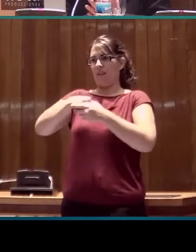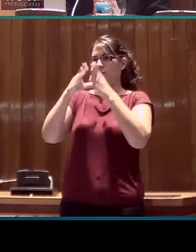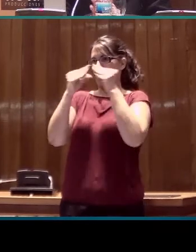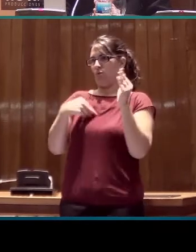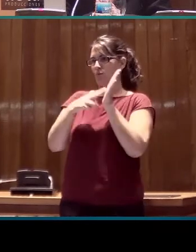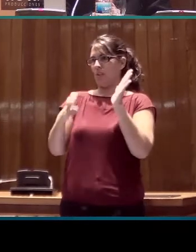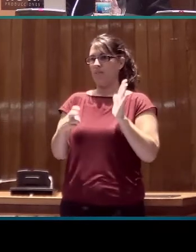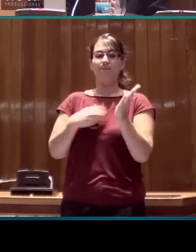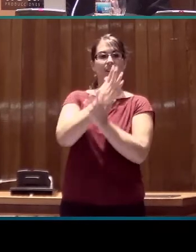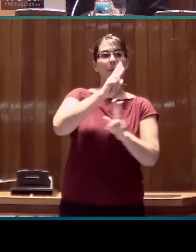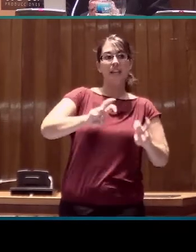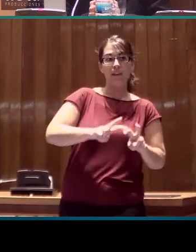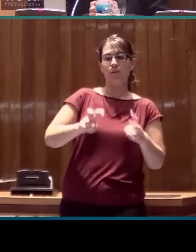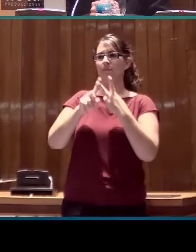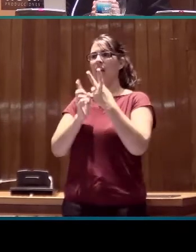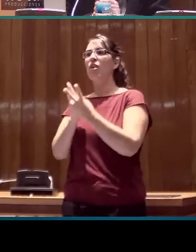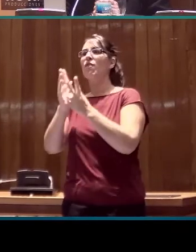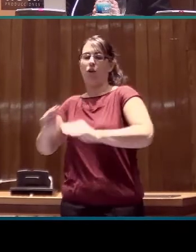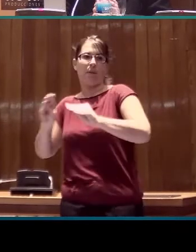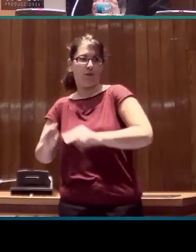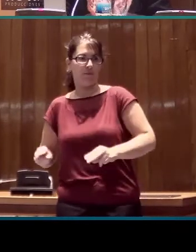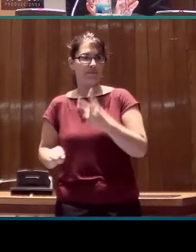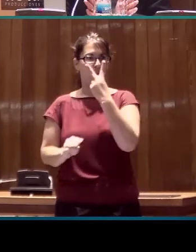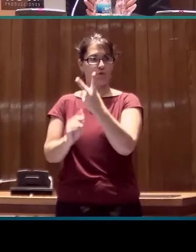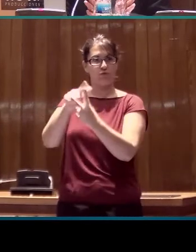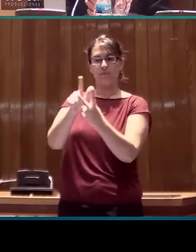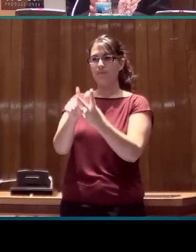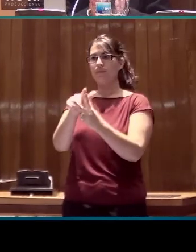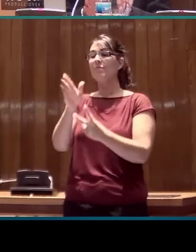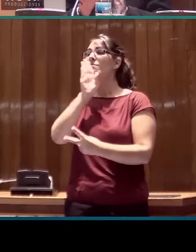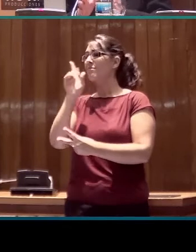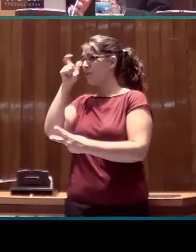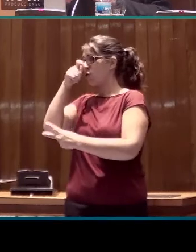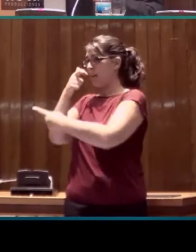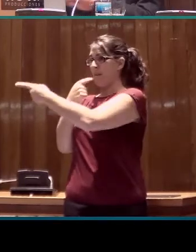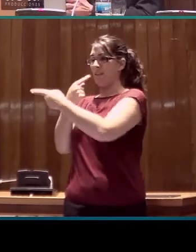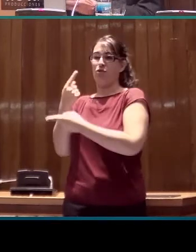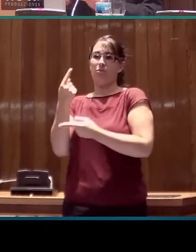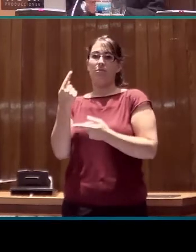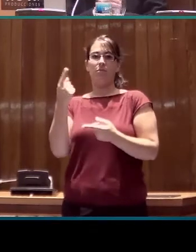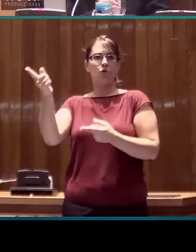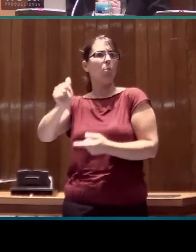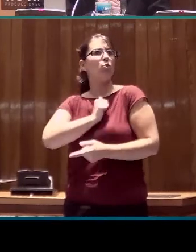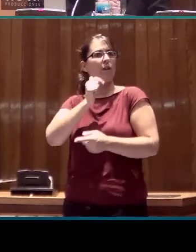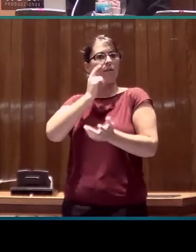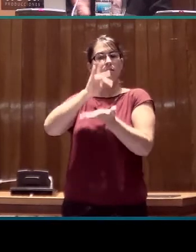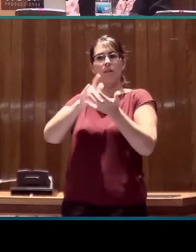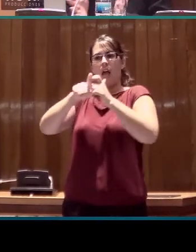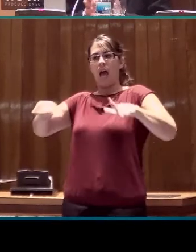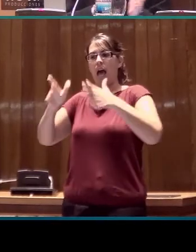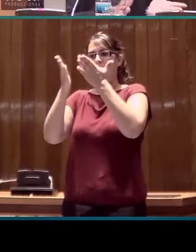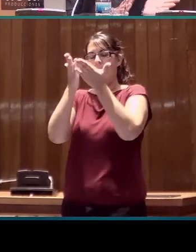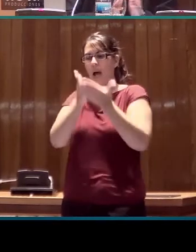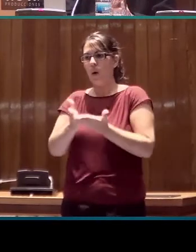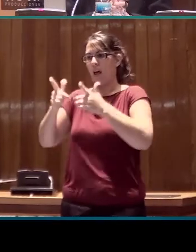investigación y el eje de formación. Ya decía Josep que ellos tenían oportunidad de llevar al aula las